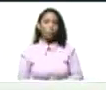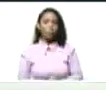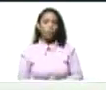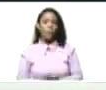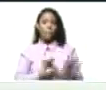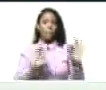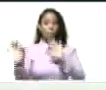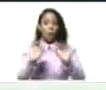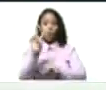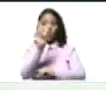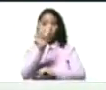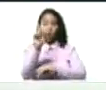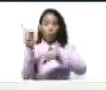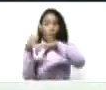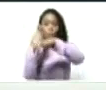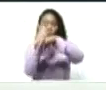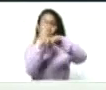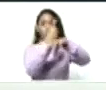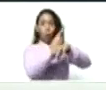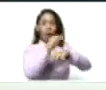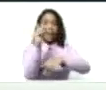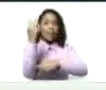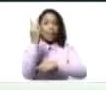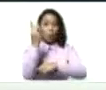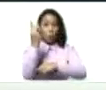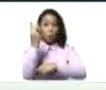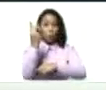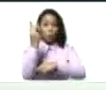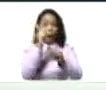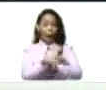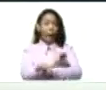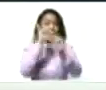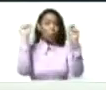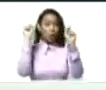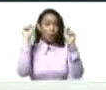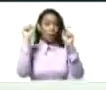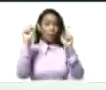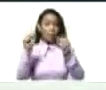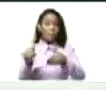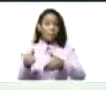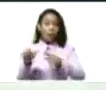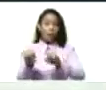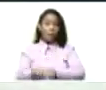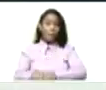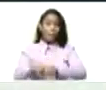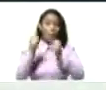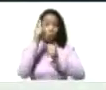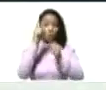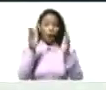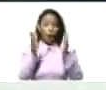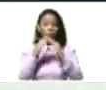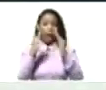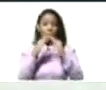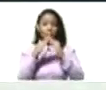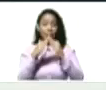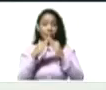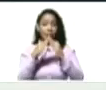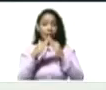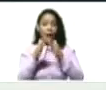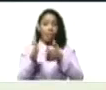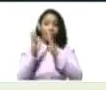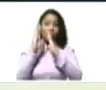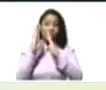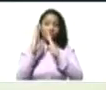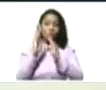Prepararon dos drones. El segundo dron que explota por allá. Y destruye. Destruye un apartamento. Imagínense ustedes la carga que